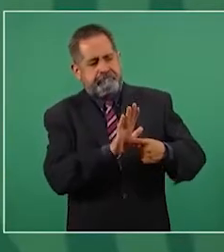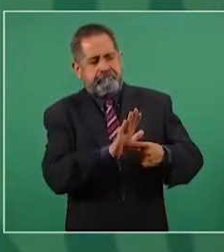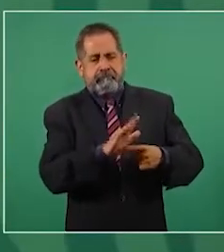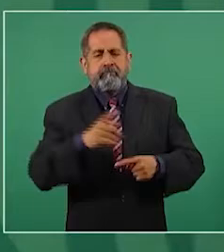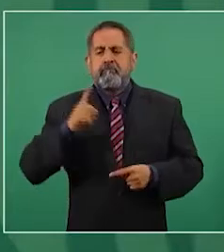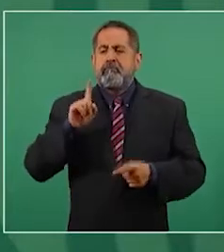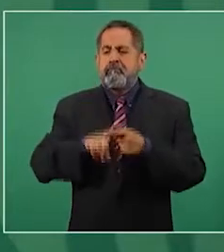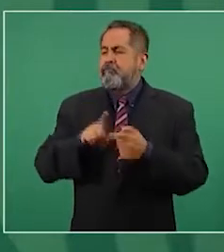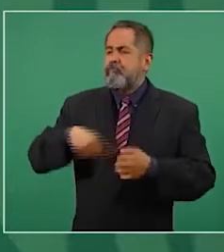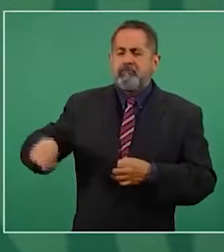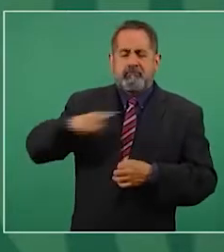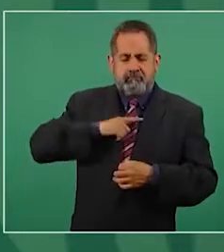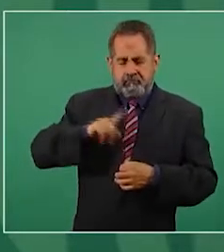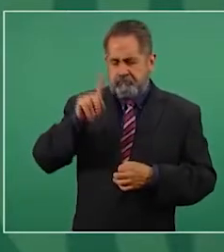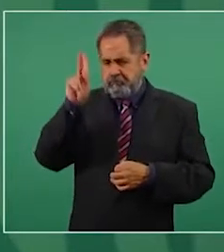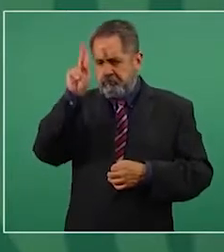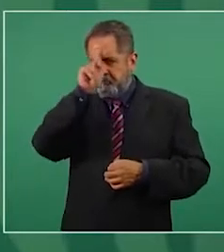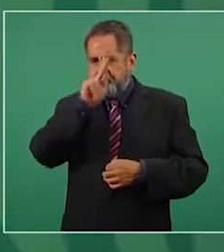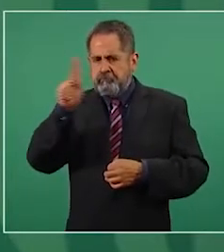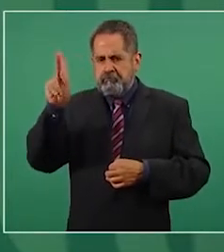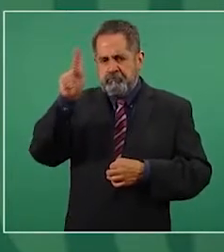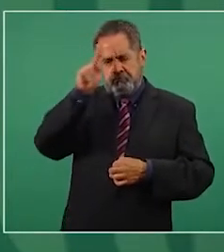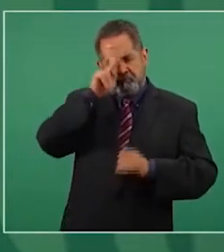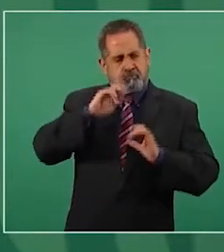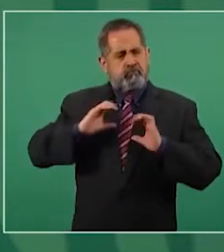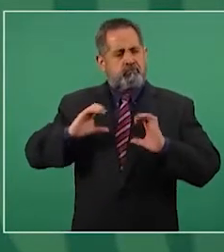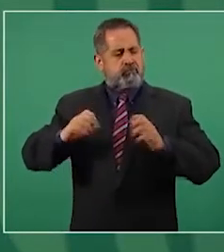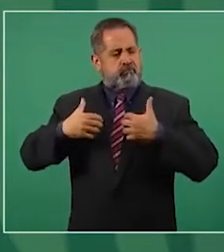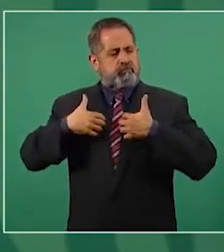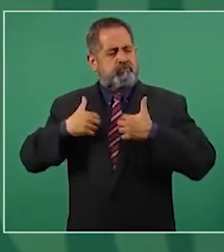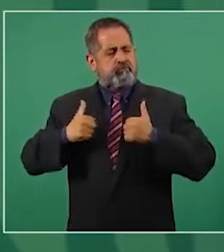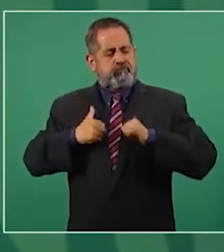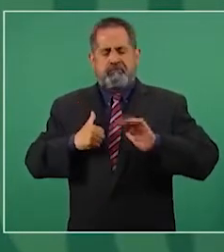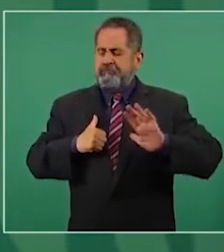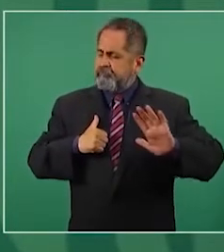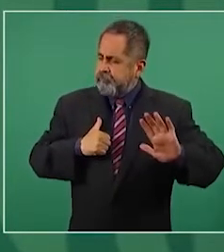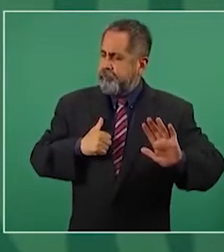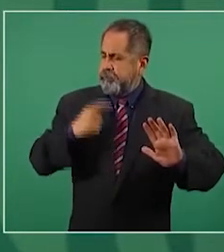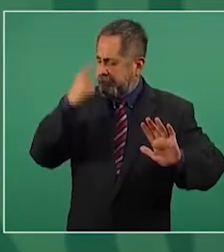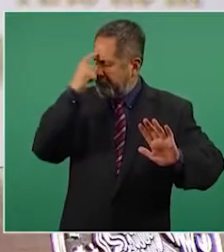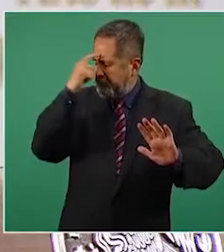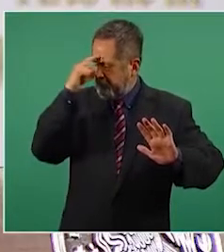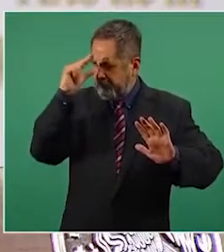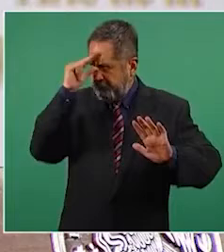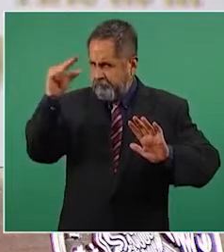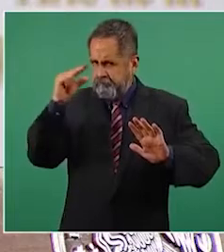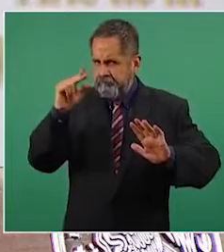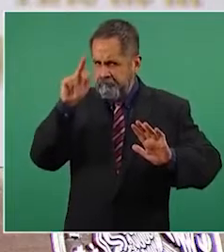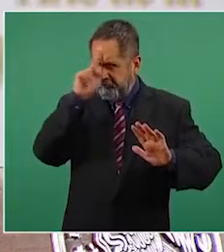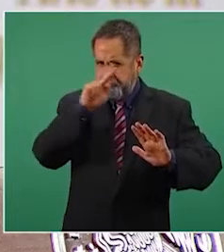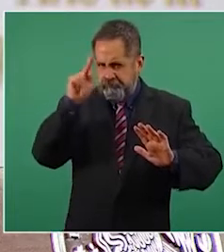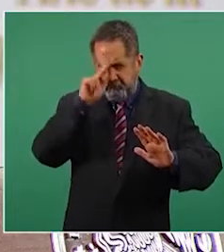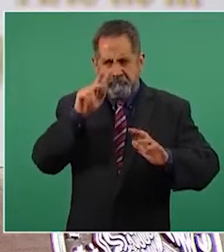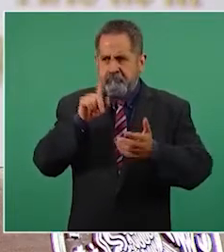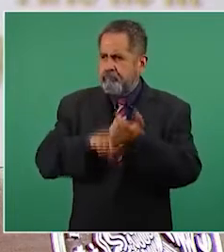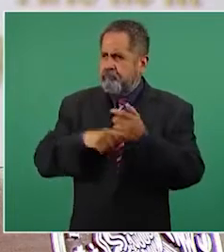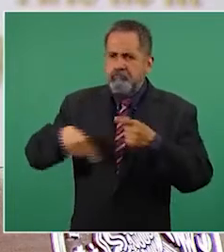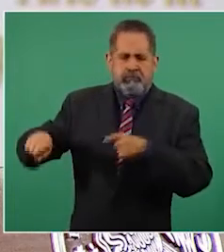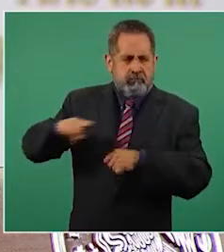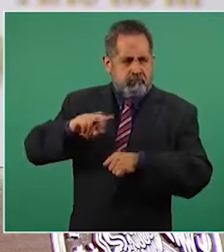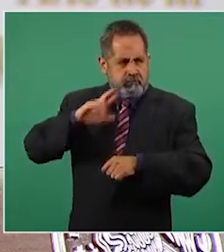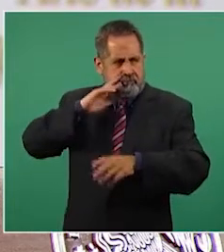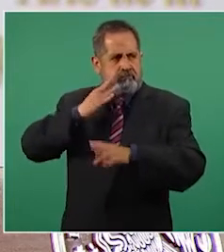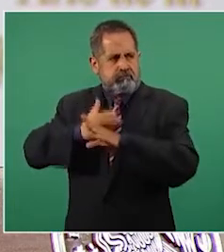y de responsabilidad.